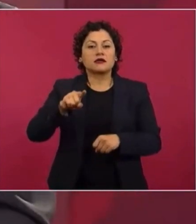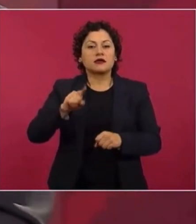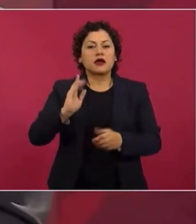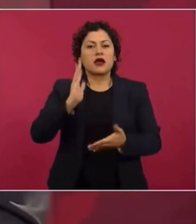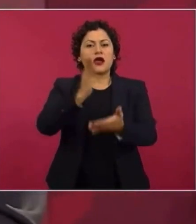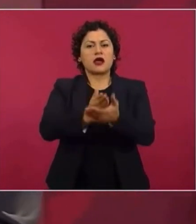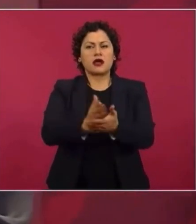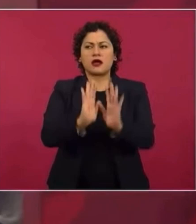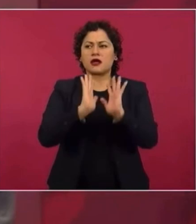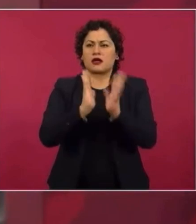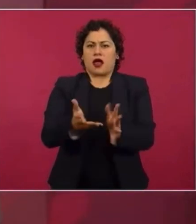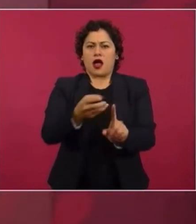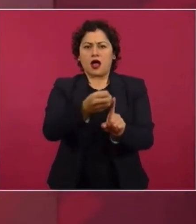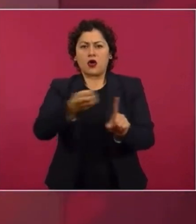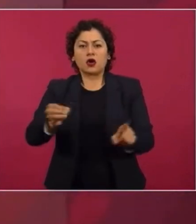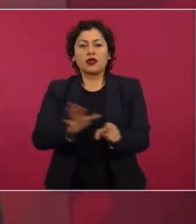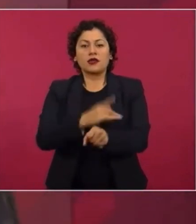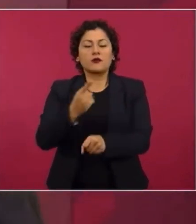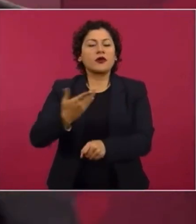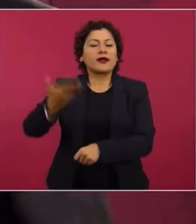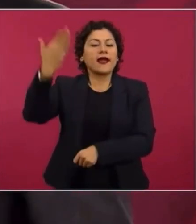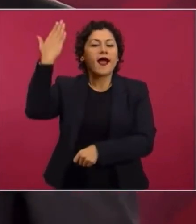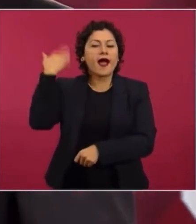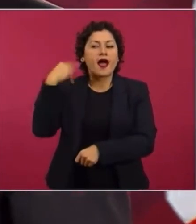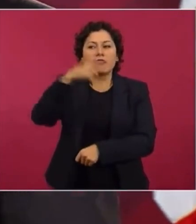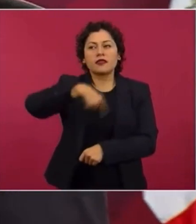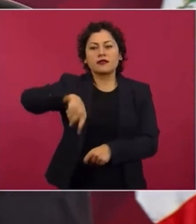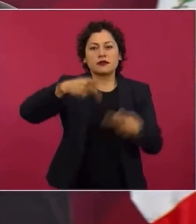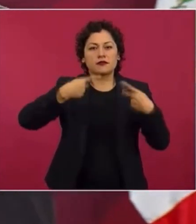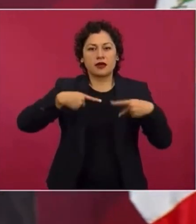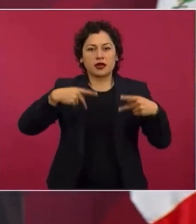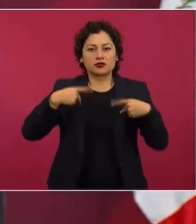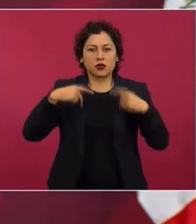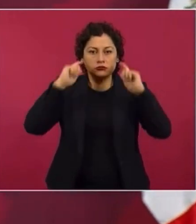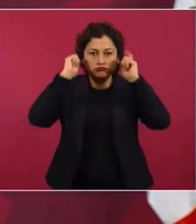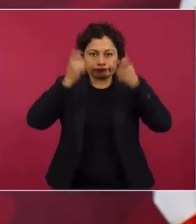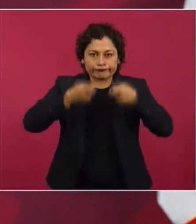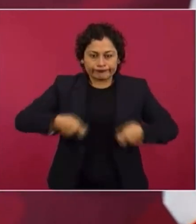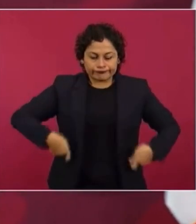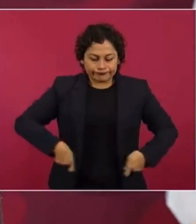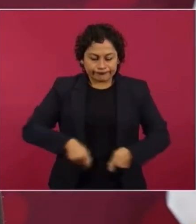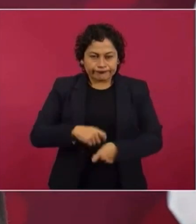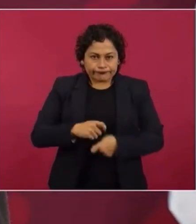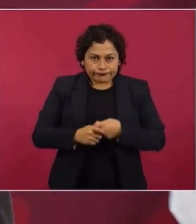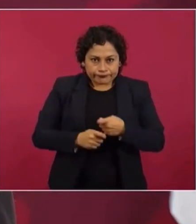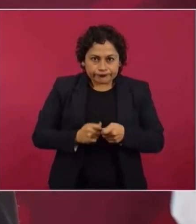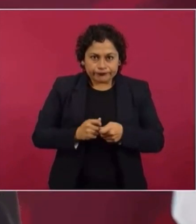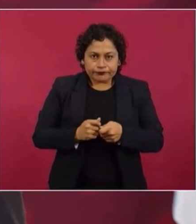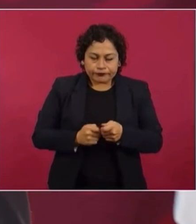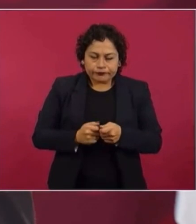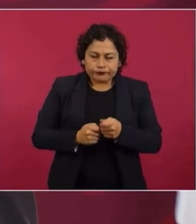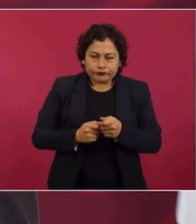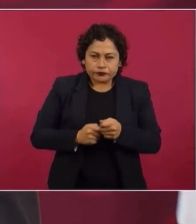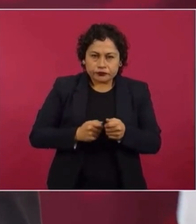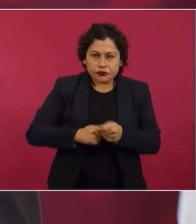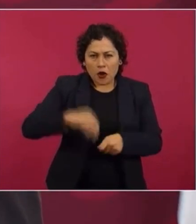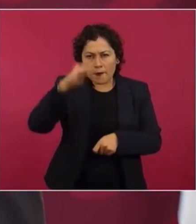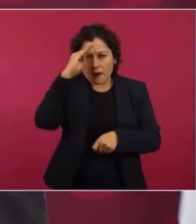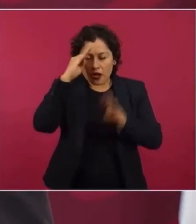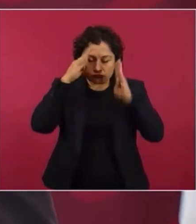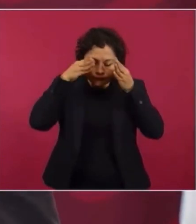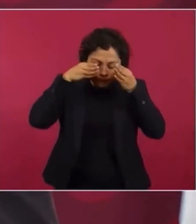tiempo en la meditación y él resolvió